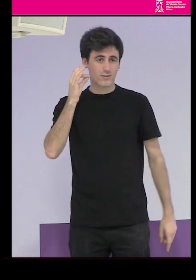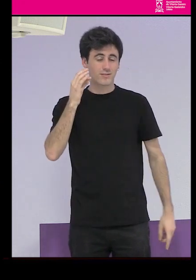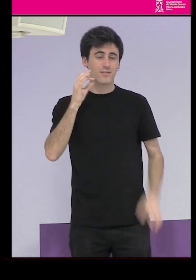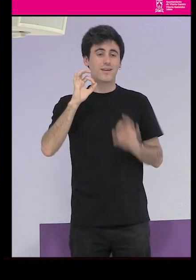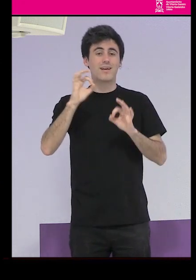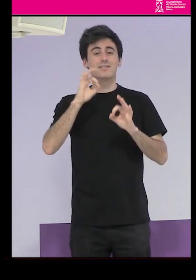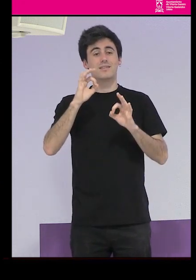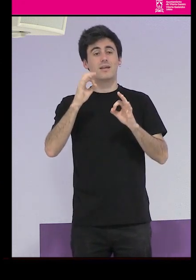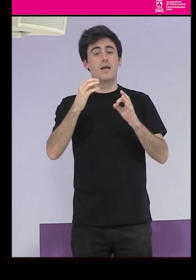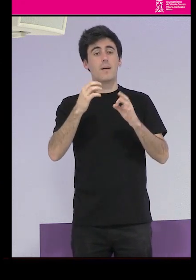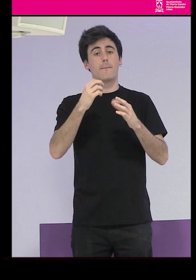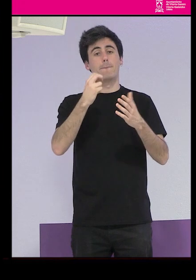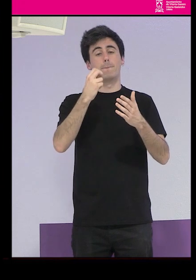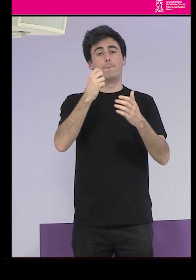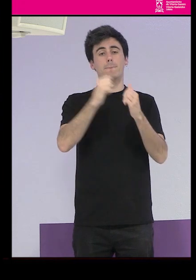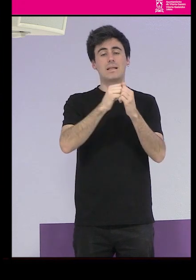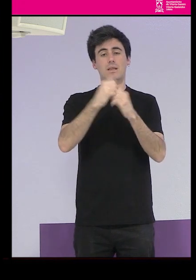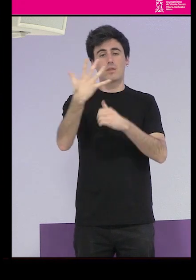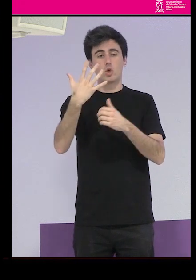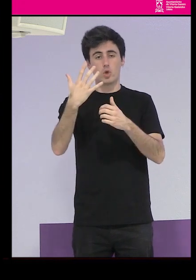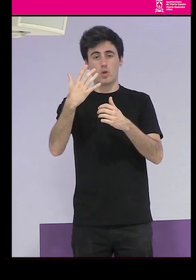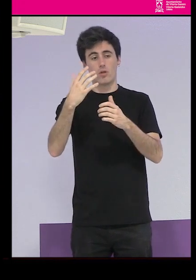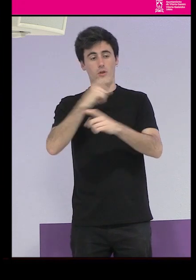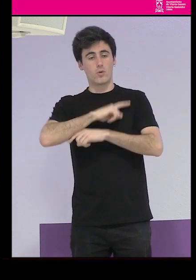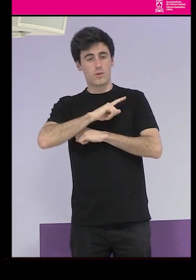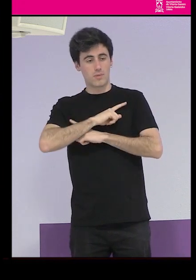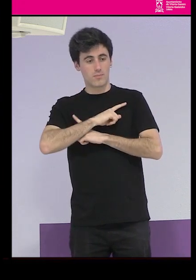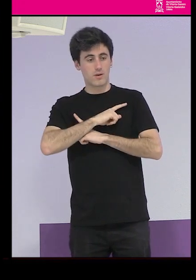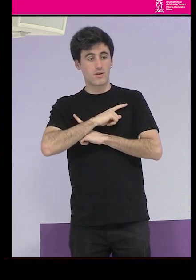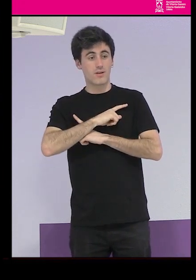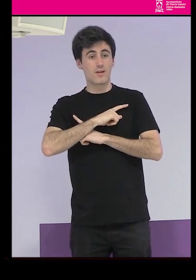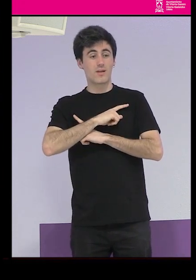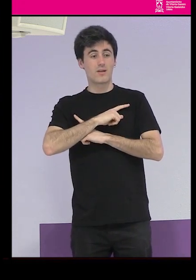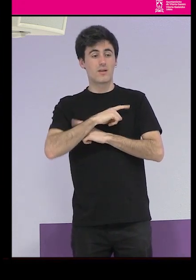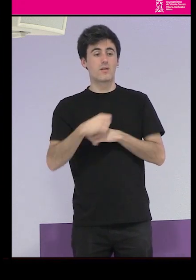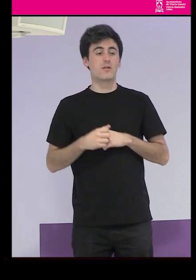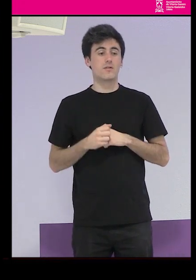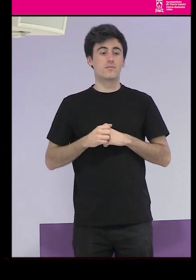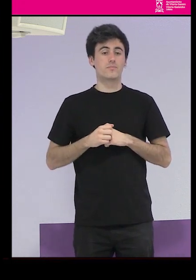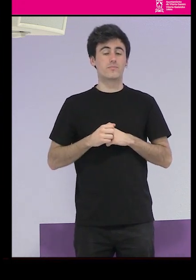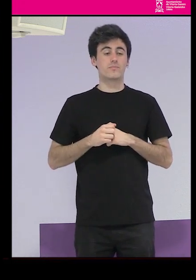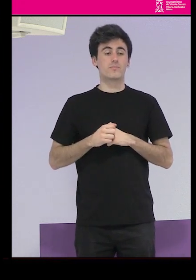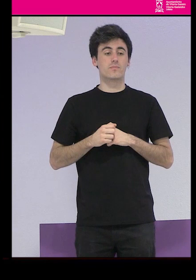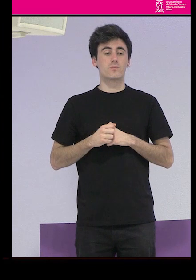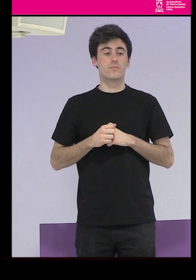esto va a ser el 26 de marzo desde vuestra casa en zapatillas podéis estar